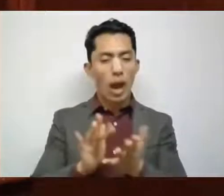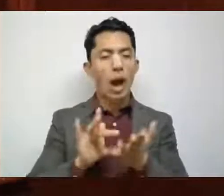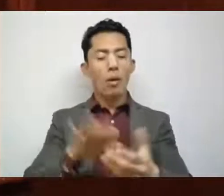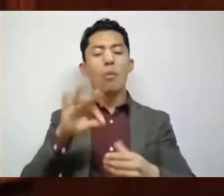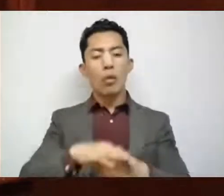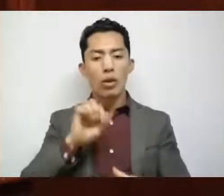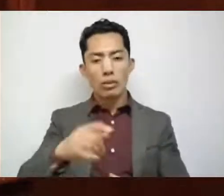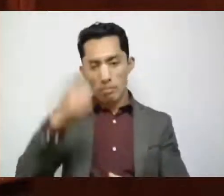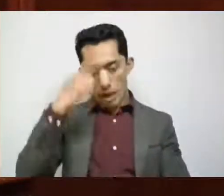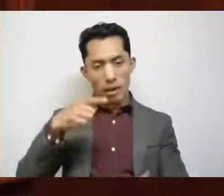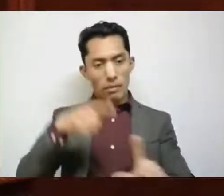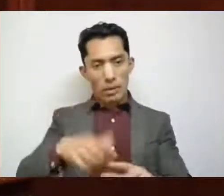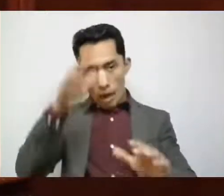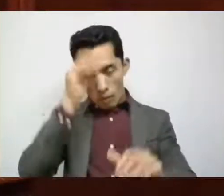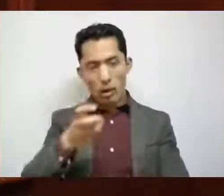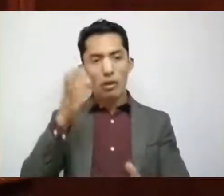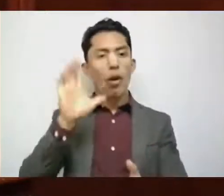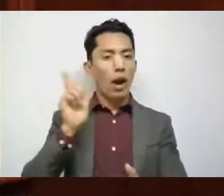de acuerdo y se apruebe.